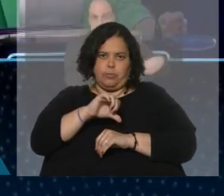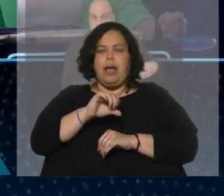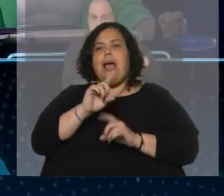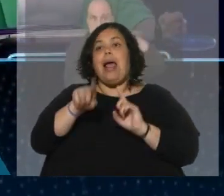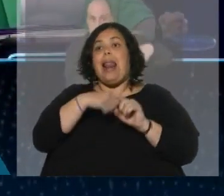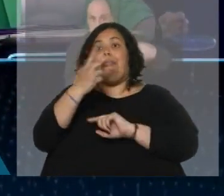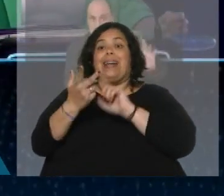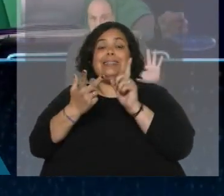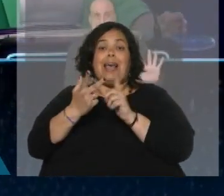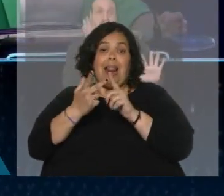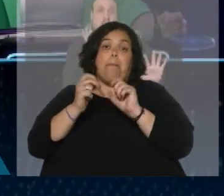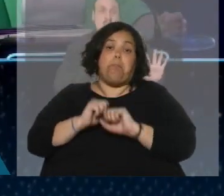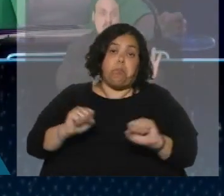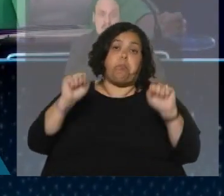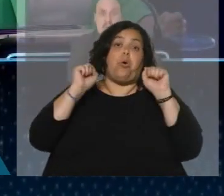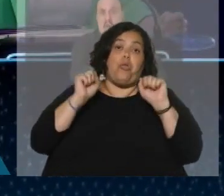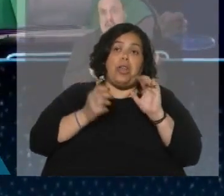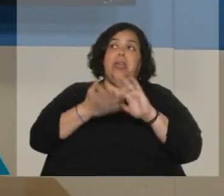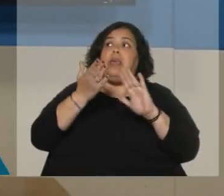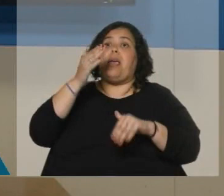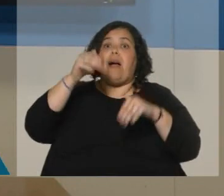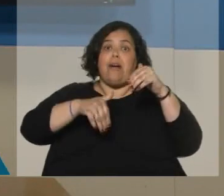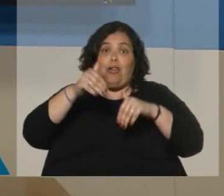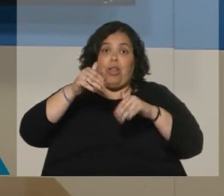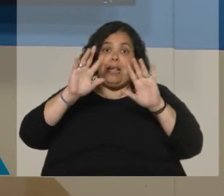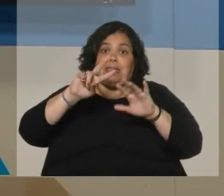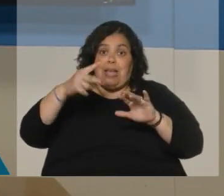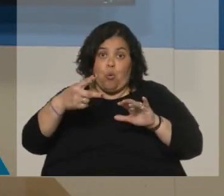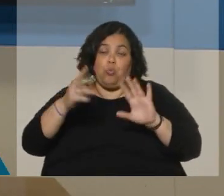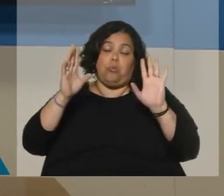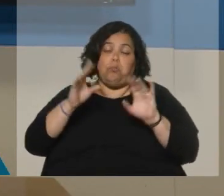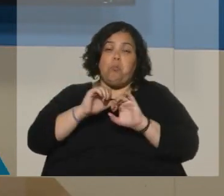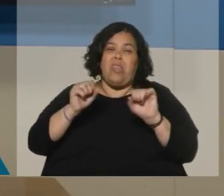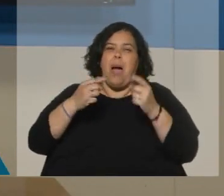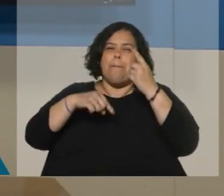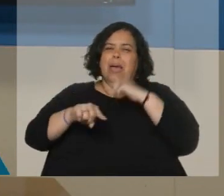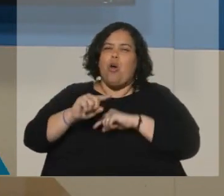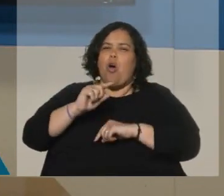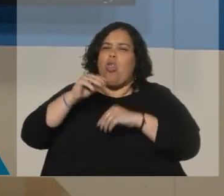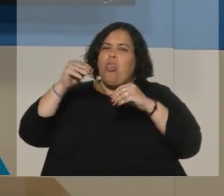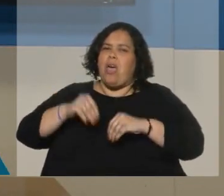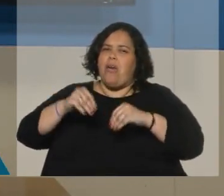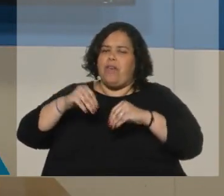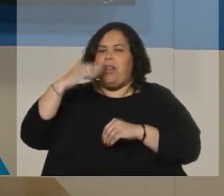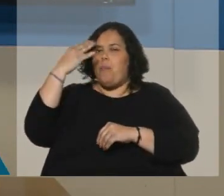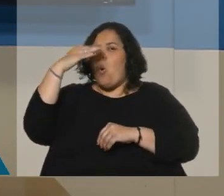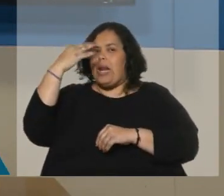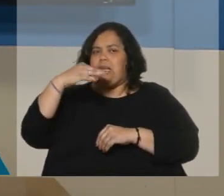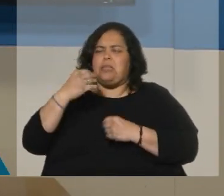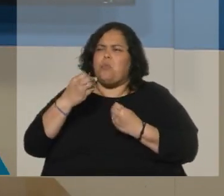tiene posibilidades según las encuestas. Y la verdad, estuvo bastante débil en cuanto a la argumentación económica, Patricia Bullrich.